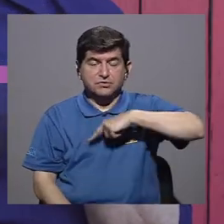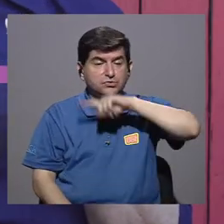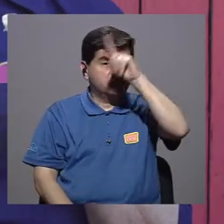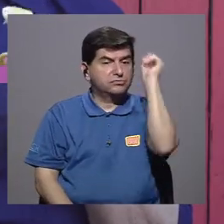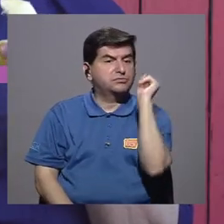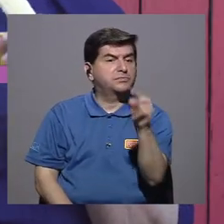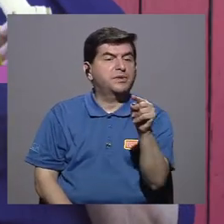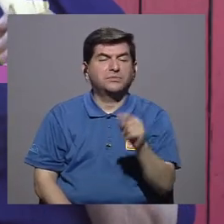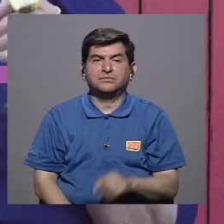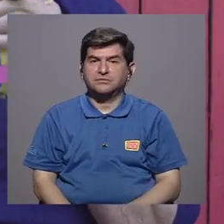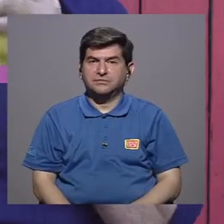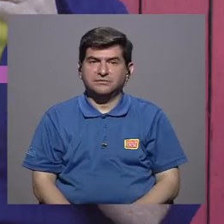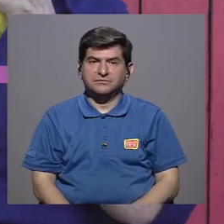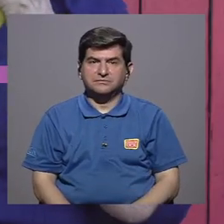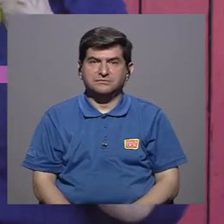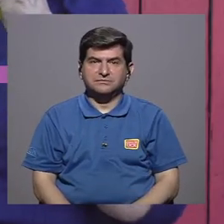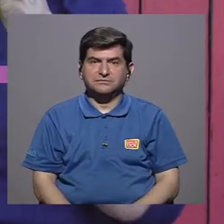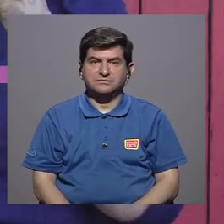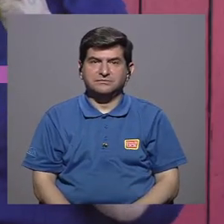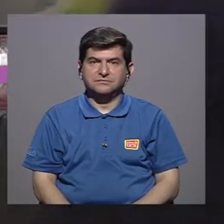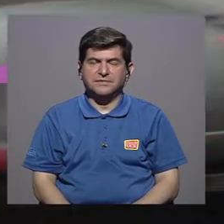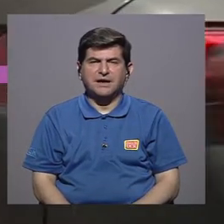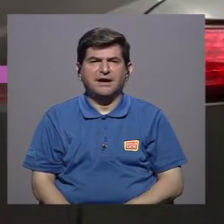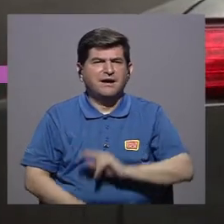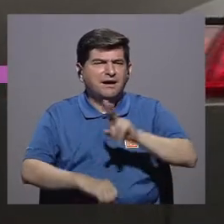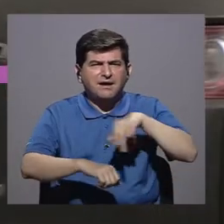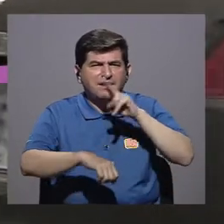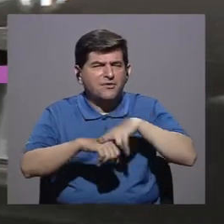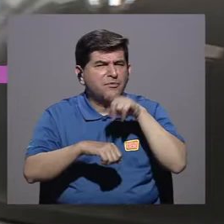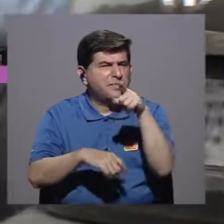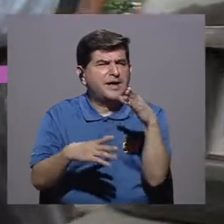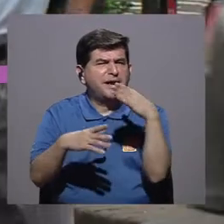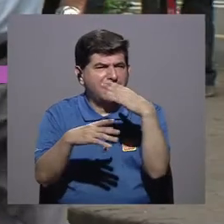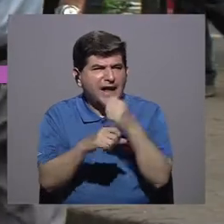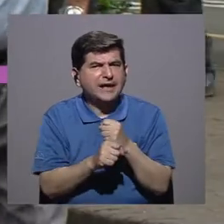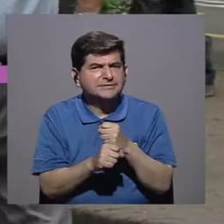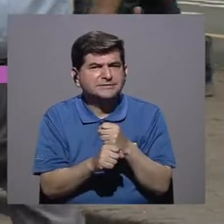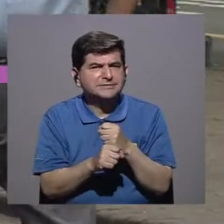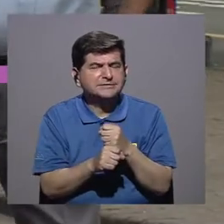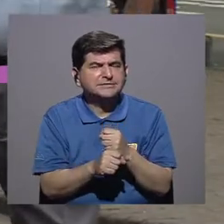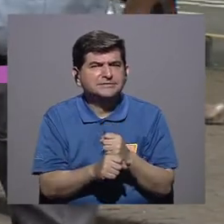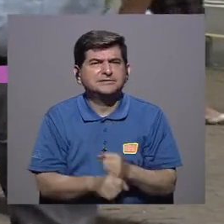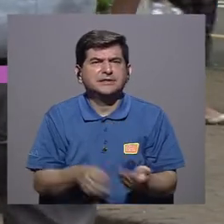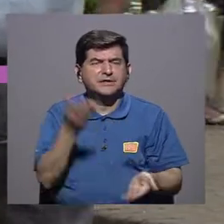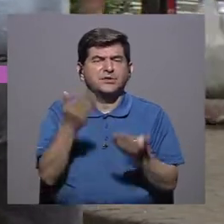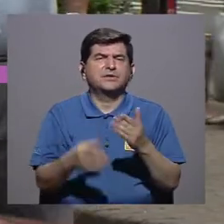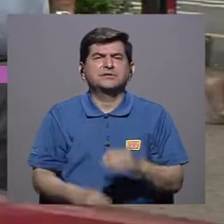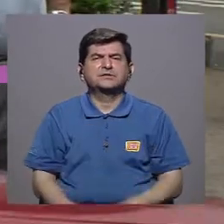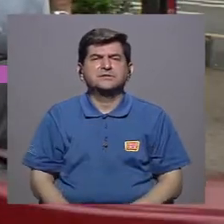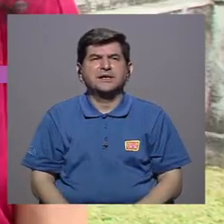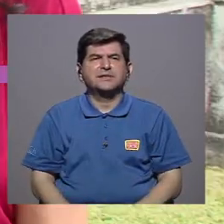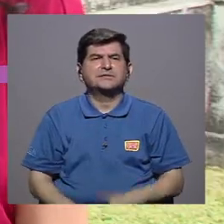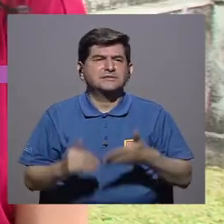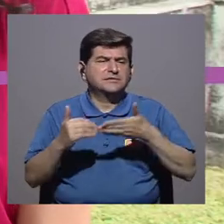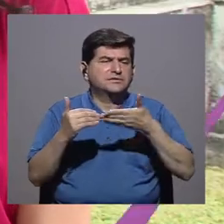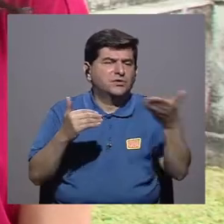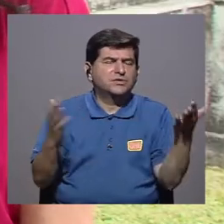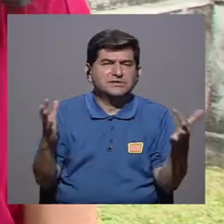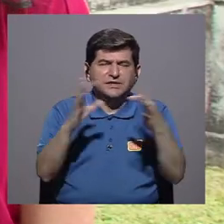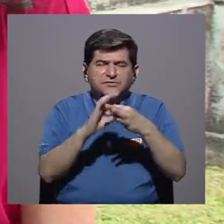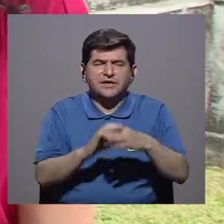Bueno, nosotros preguntamos más que todo con qué frecuencia realiza, piensa en algunos aspectos